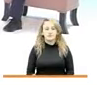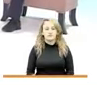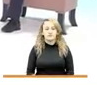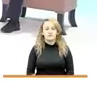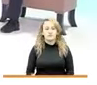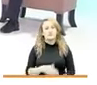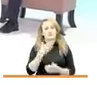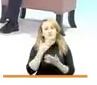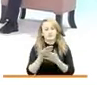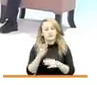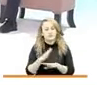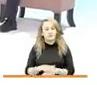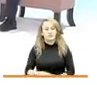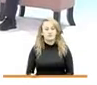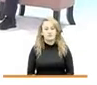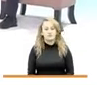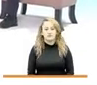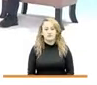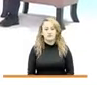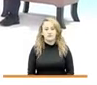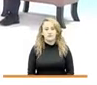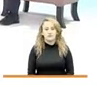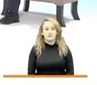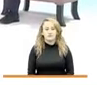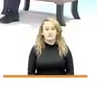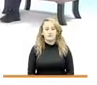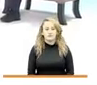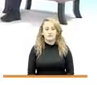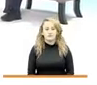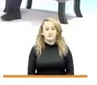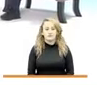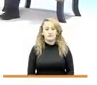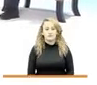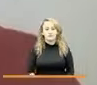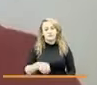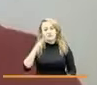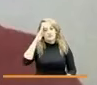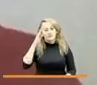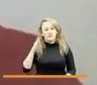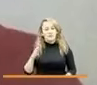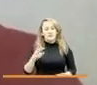buenas tardes habla Arturo Londoño